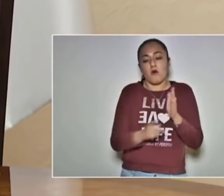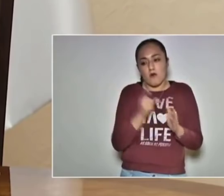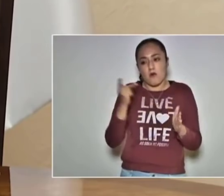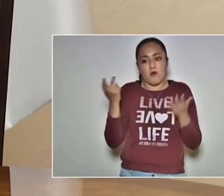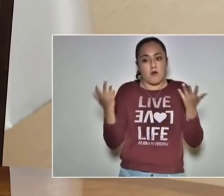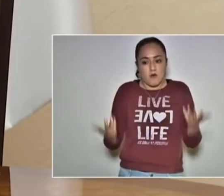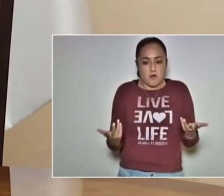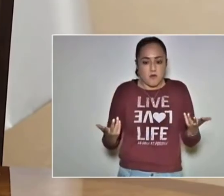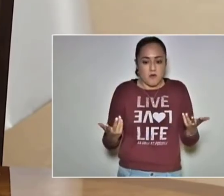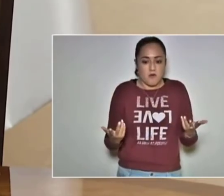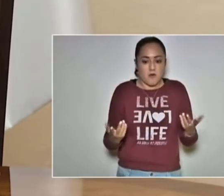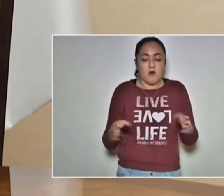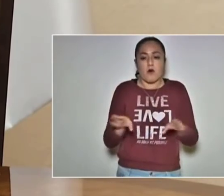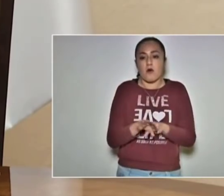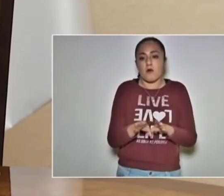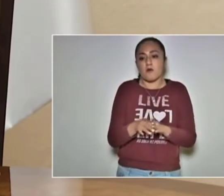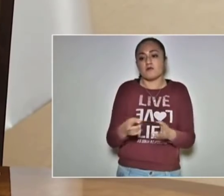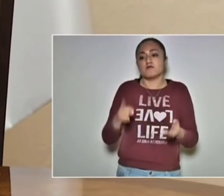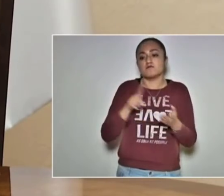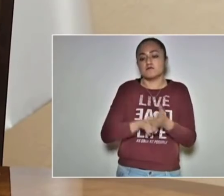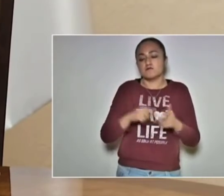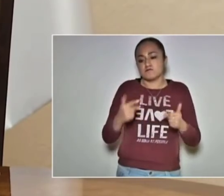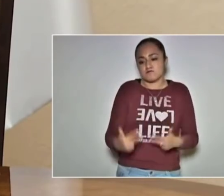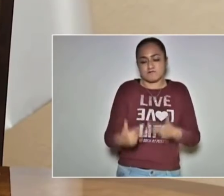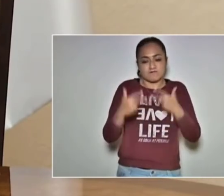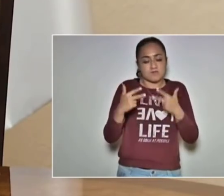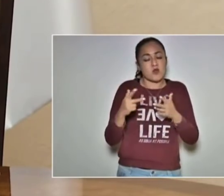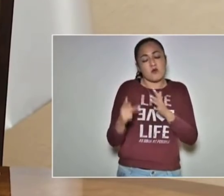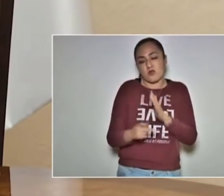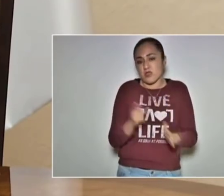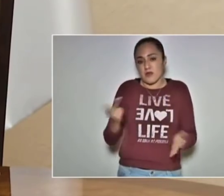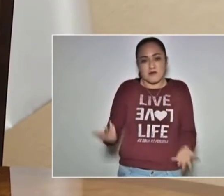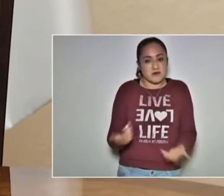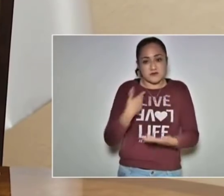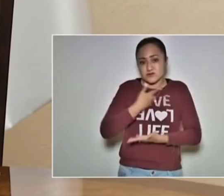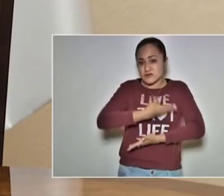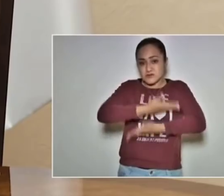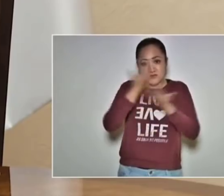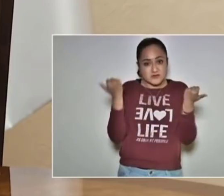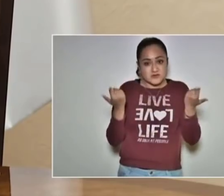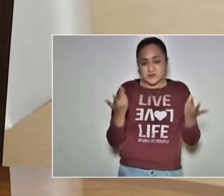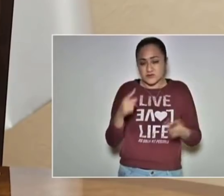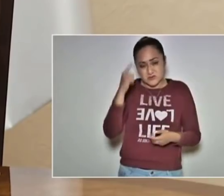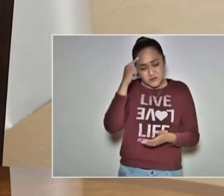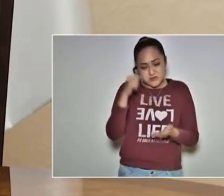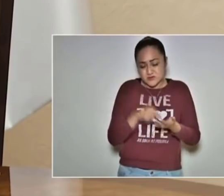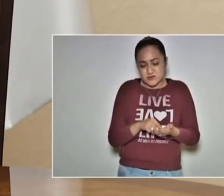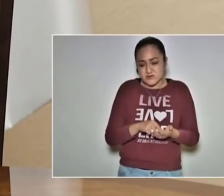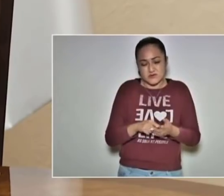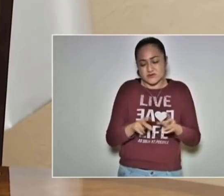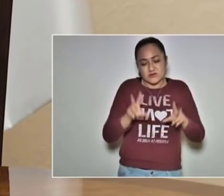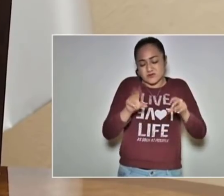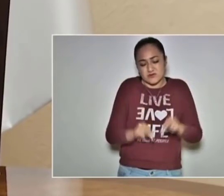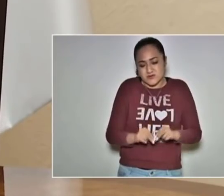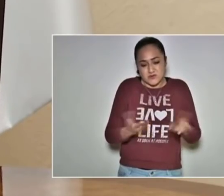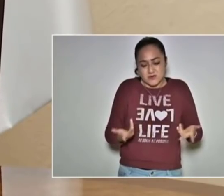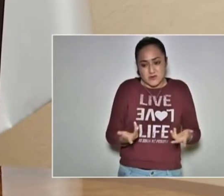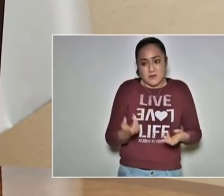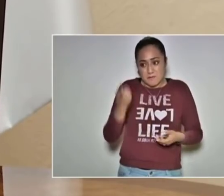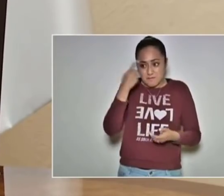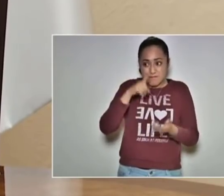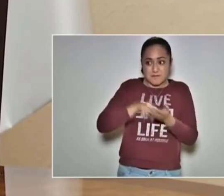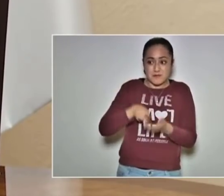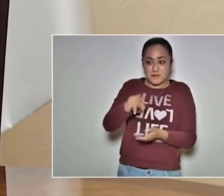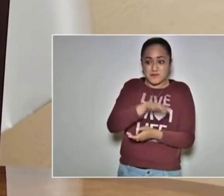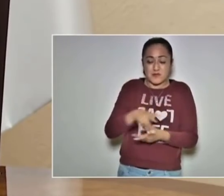con mecanismos de distancia. No, no, no, no, no. La afectación al sistema